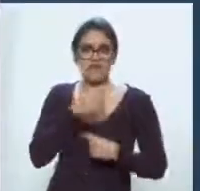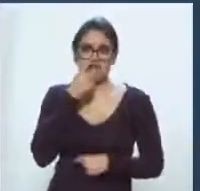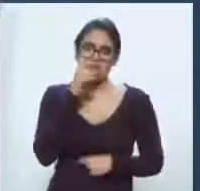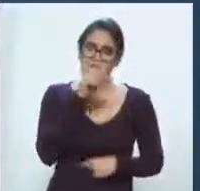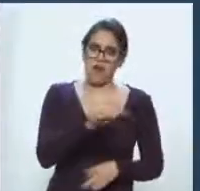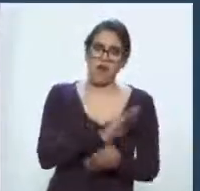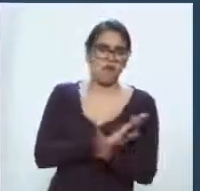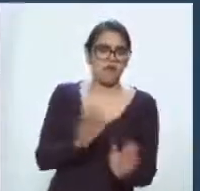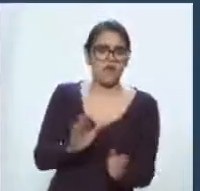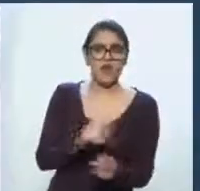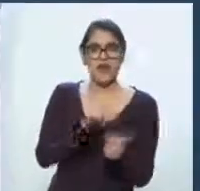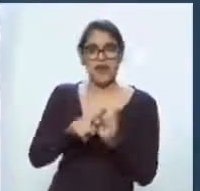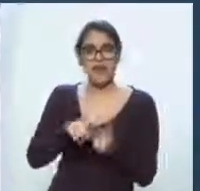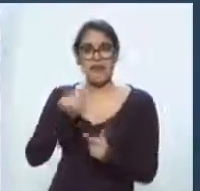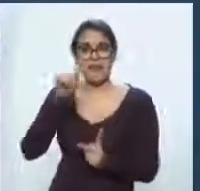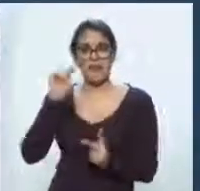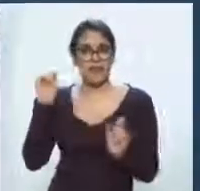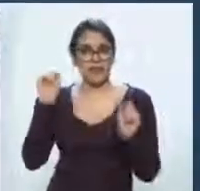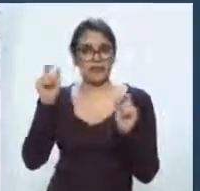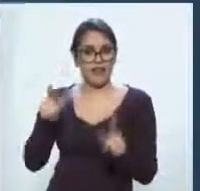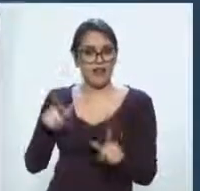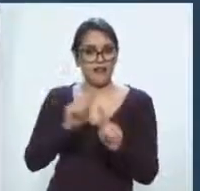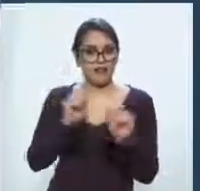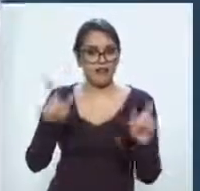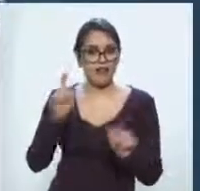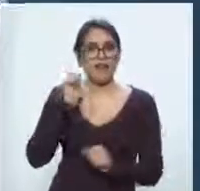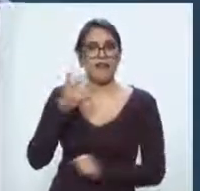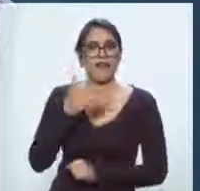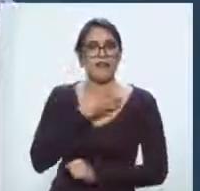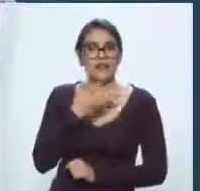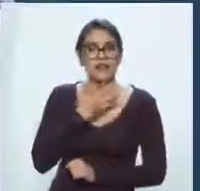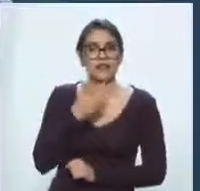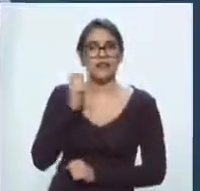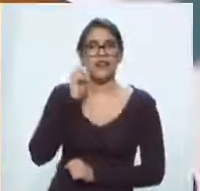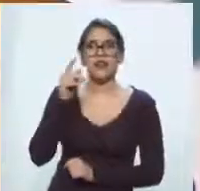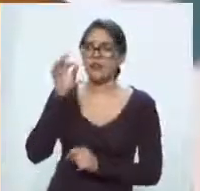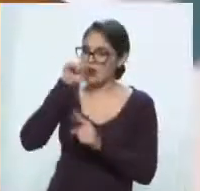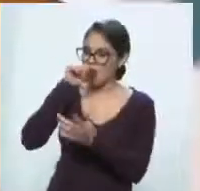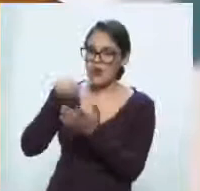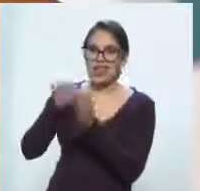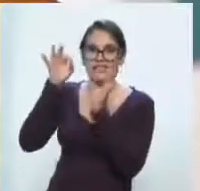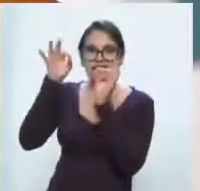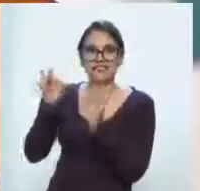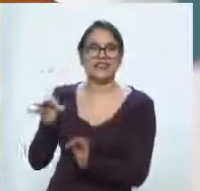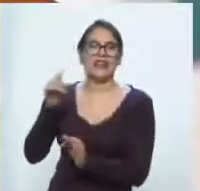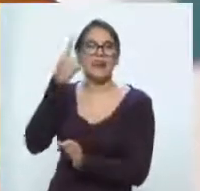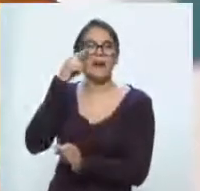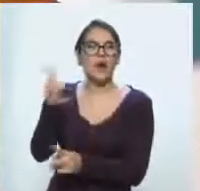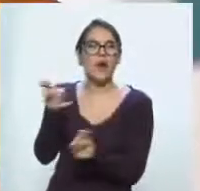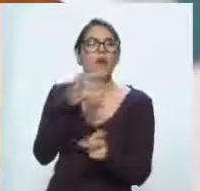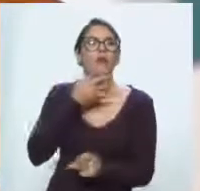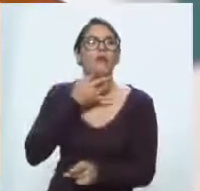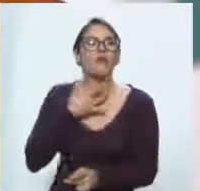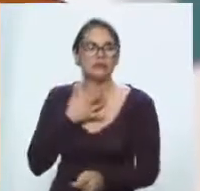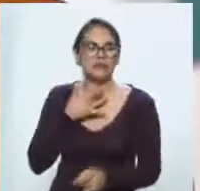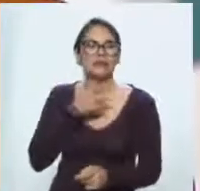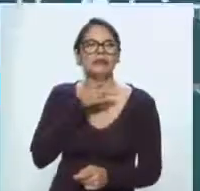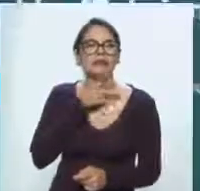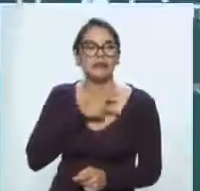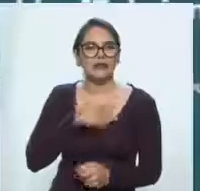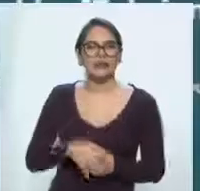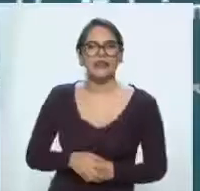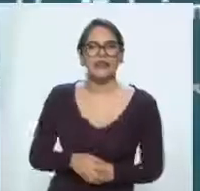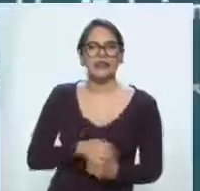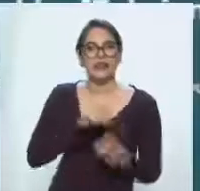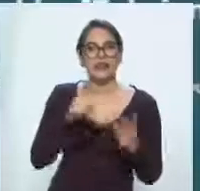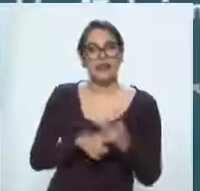de que el Estado es uno de los estratégicos puntos para el huachicoleo. En Puebla, el inevitable tema de la mañanera